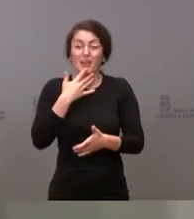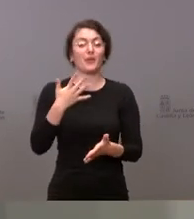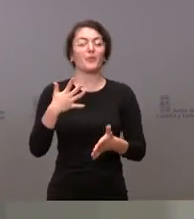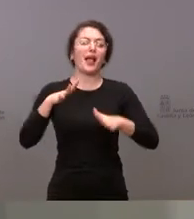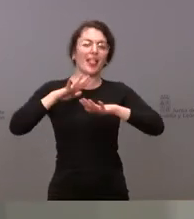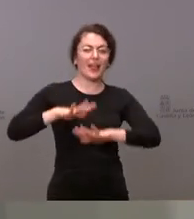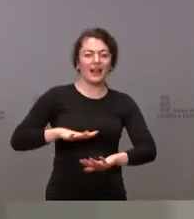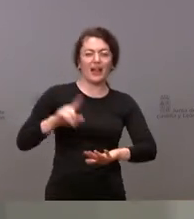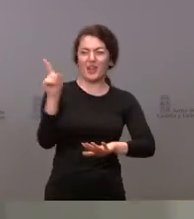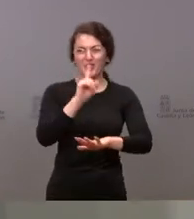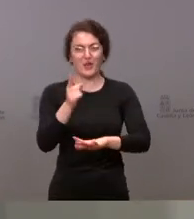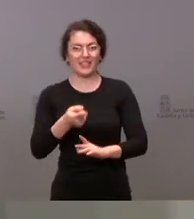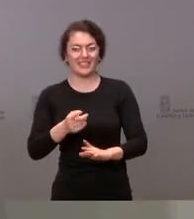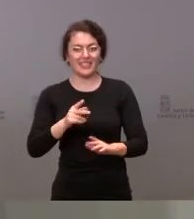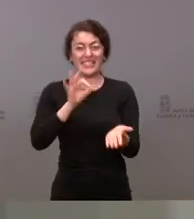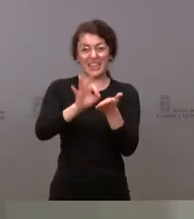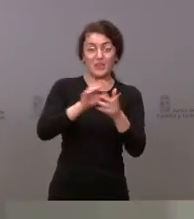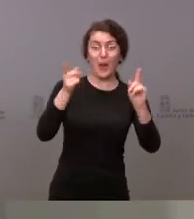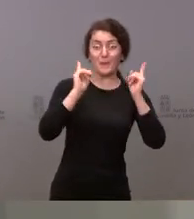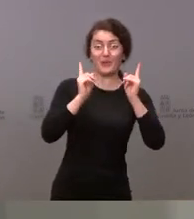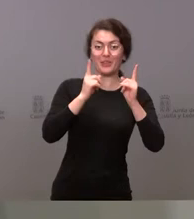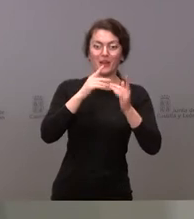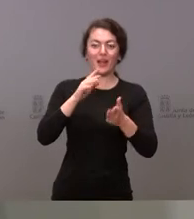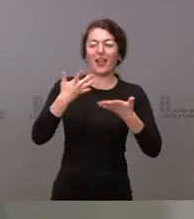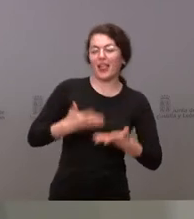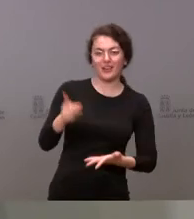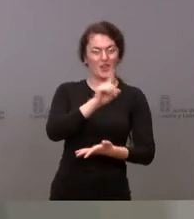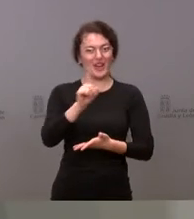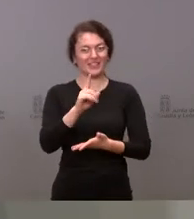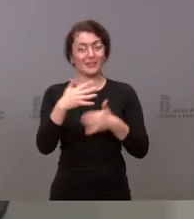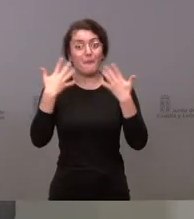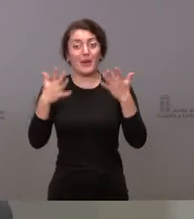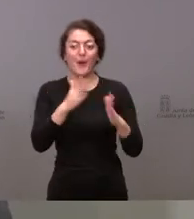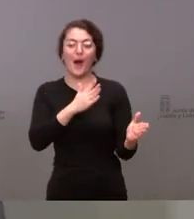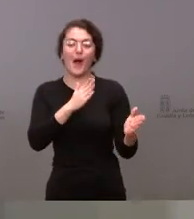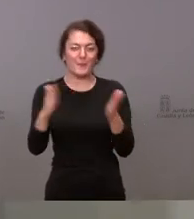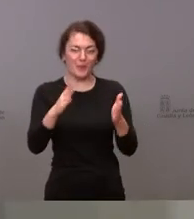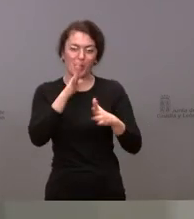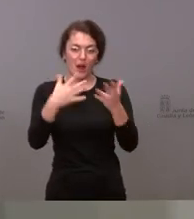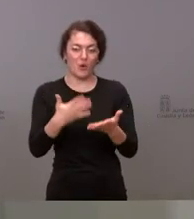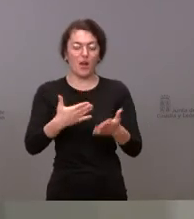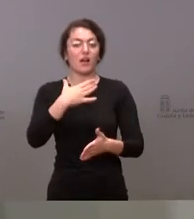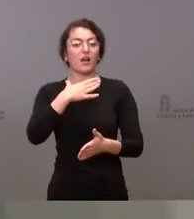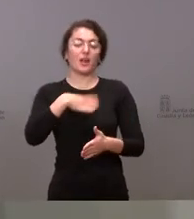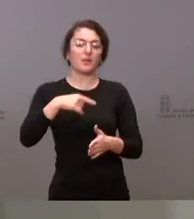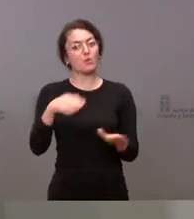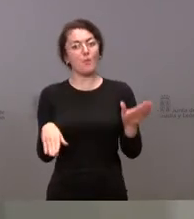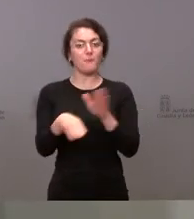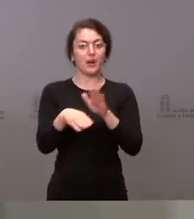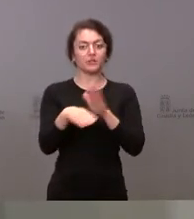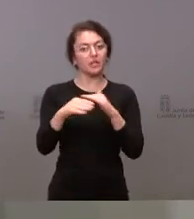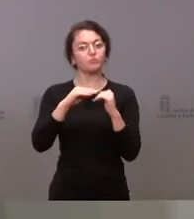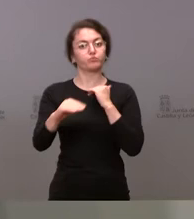prevención no están relajados, pero bueno, en este momento yo creo que podemos mantener el nivel de actividad que tenemos siempre y cuando